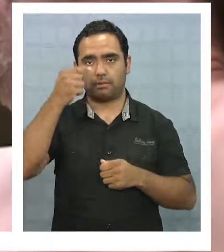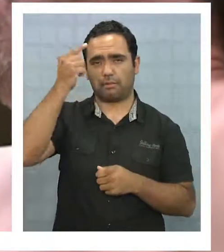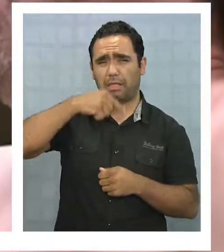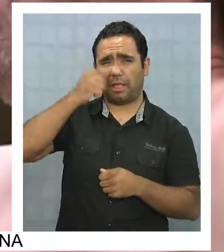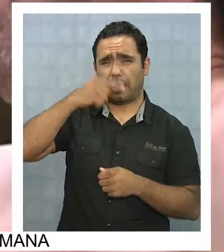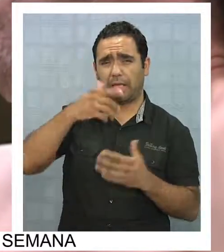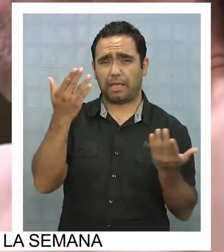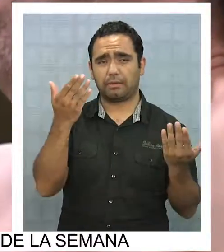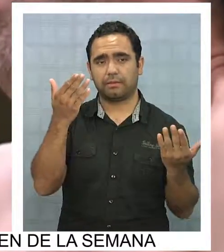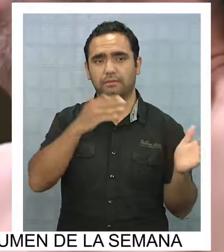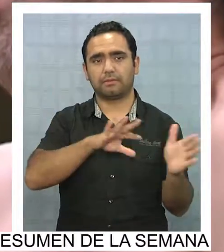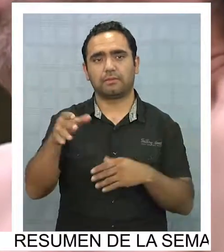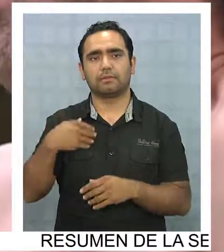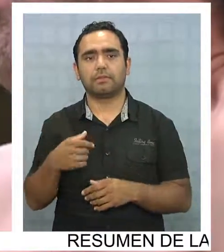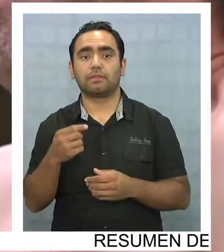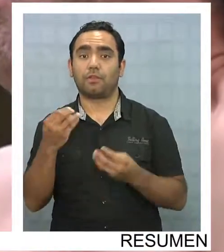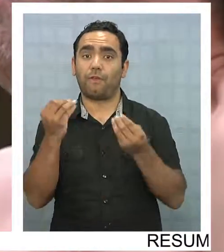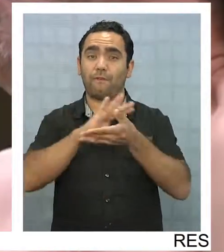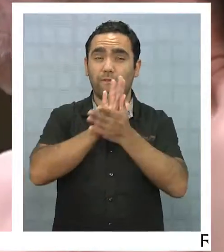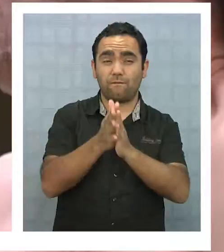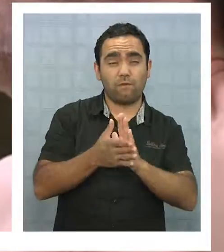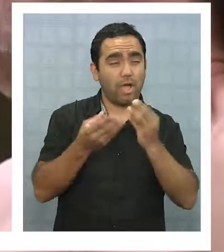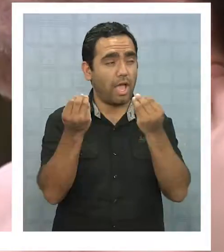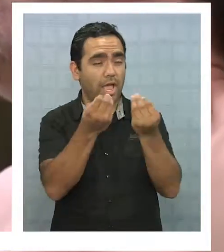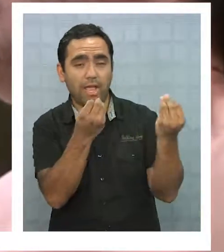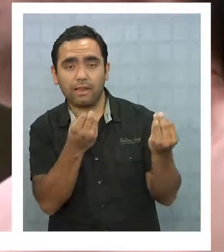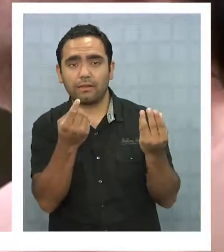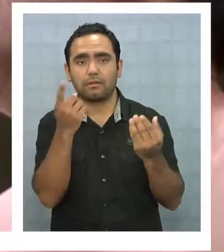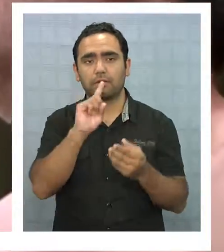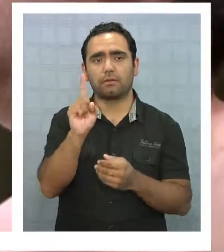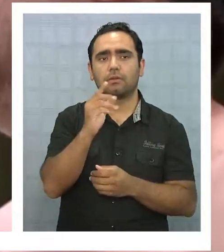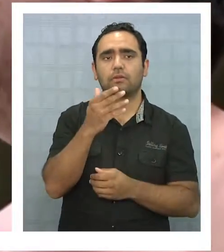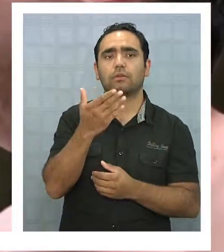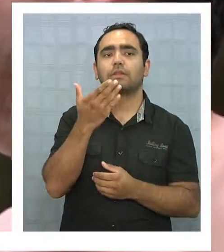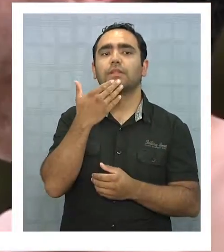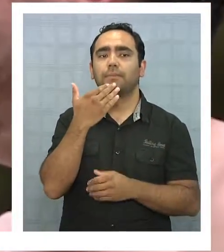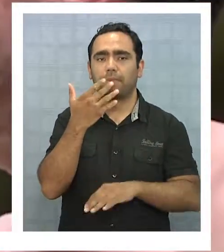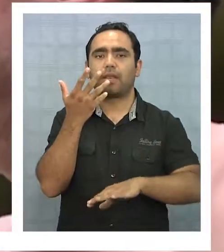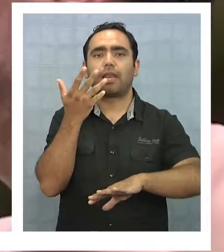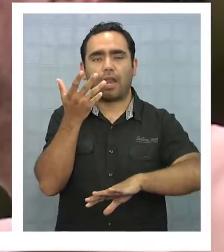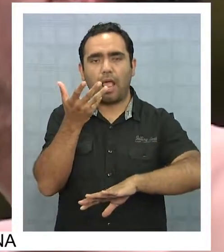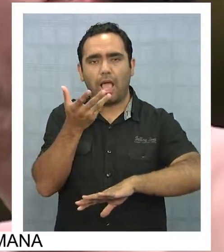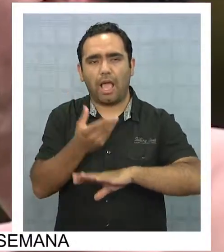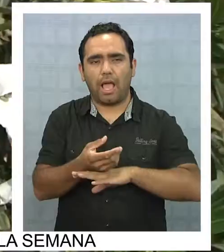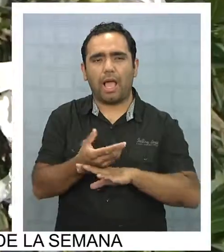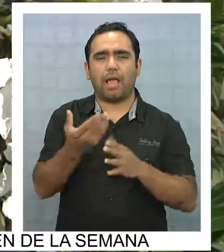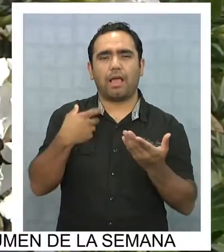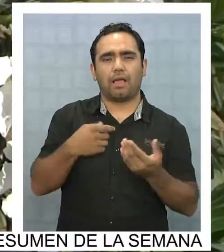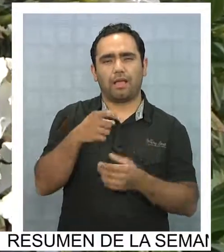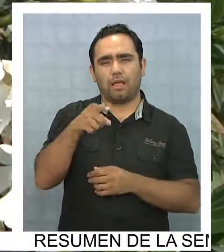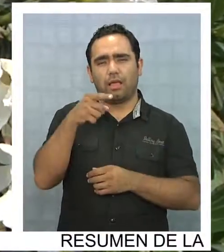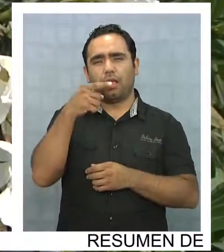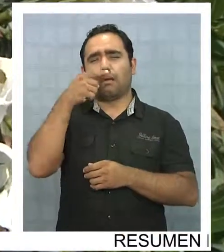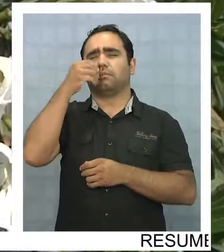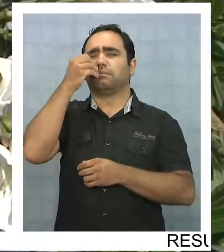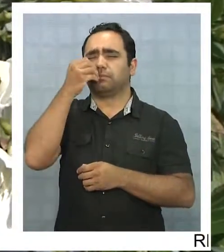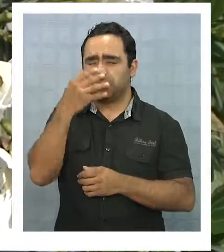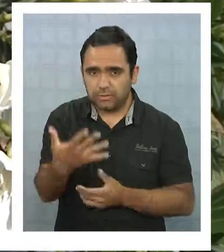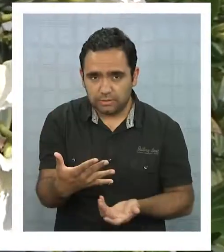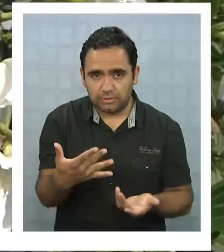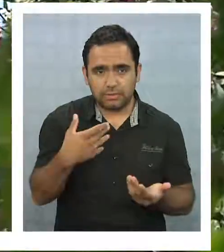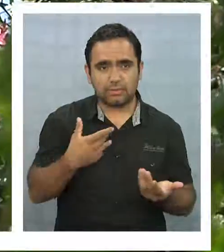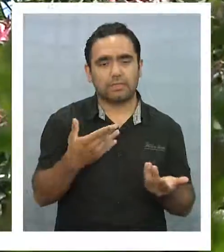Pero no todo es color de rosa, ya que también es en este tiempo donde prolifera las alergias producidas por factores ambientales y agentes